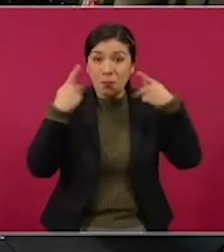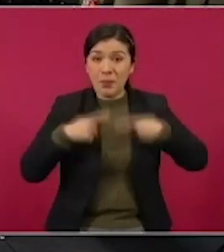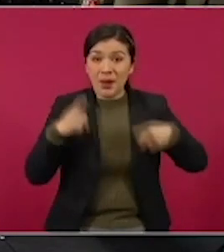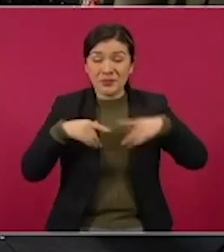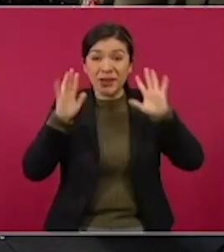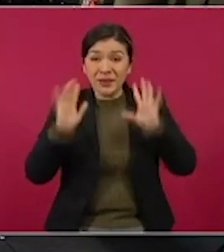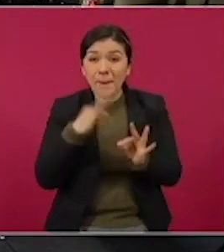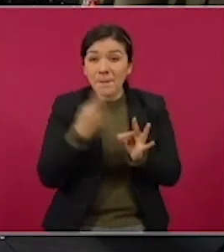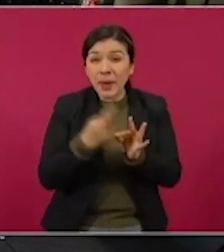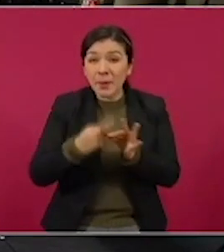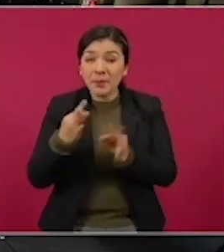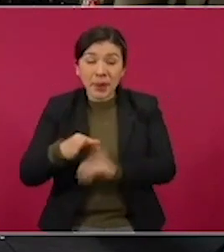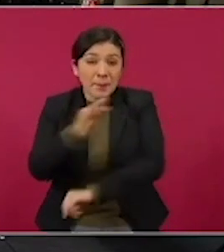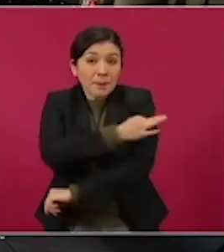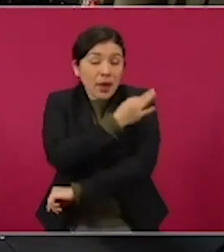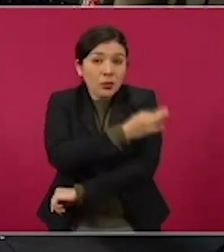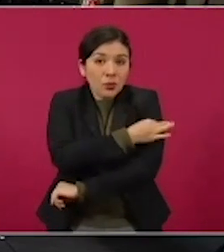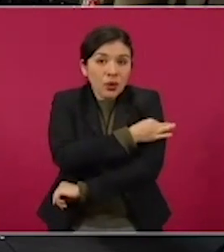más protegidos.